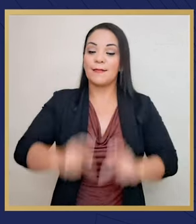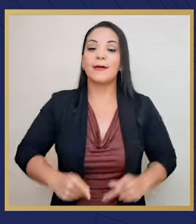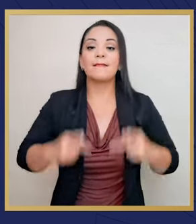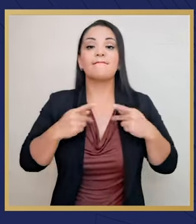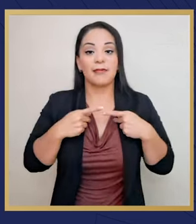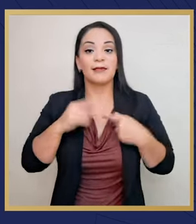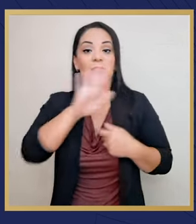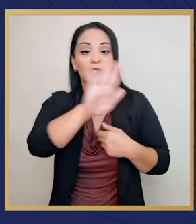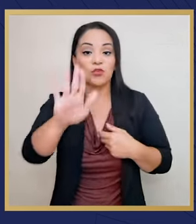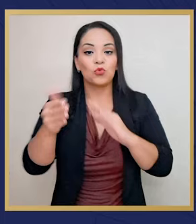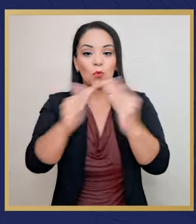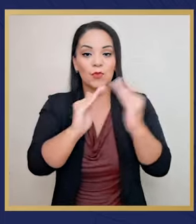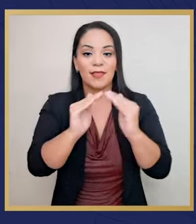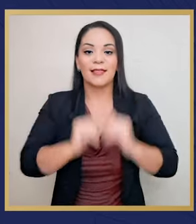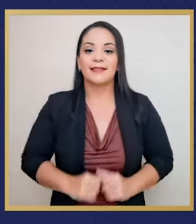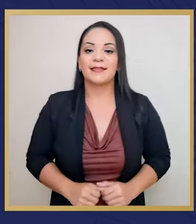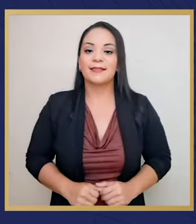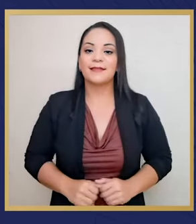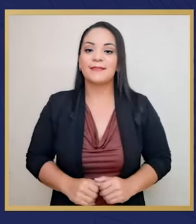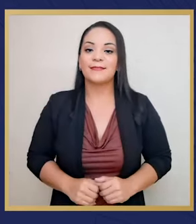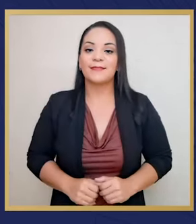vidas en su localidad.